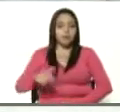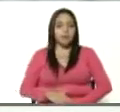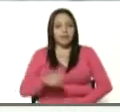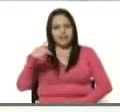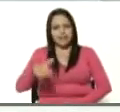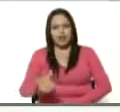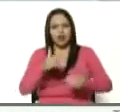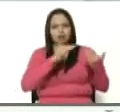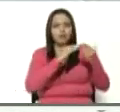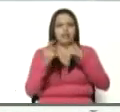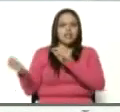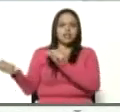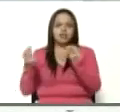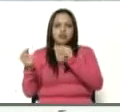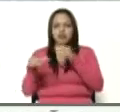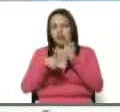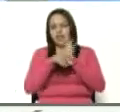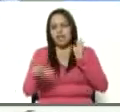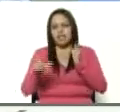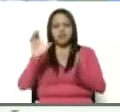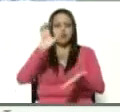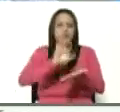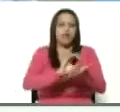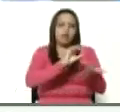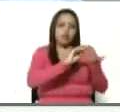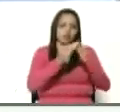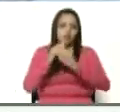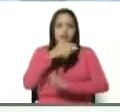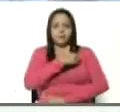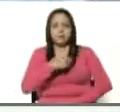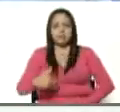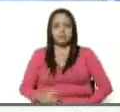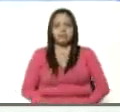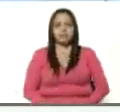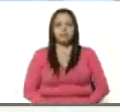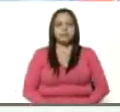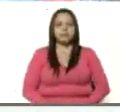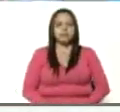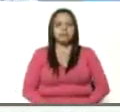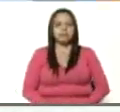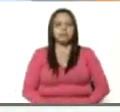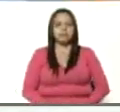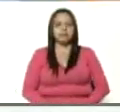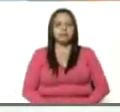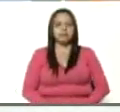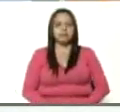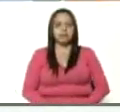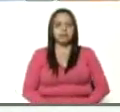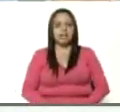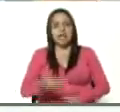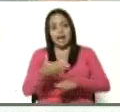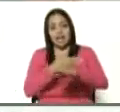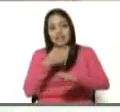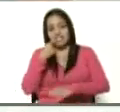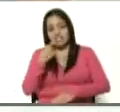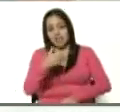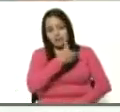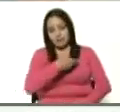discutiendo la ley de las ciudades comunales, presidente. Como lo decía mi comandante Chávez,